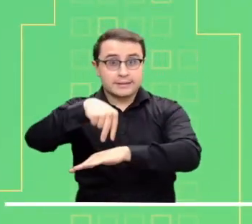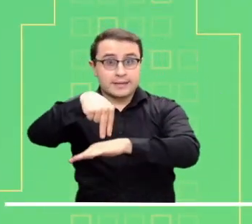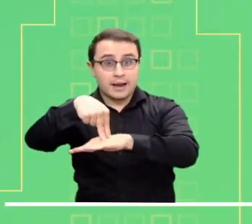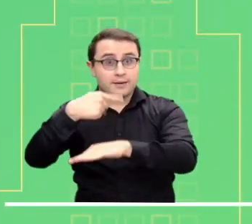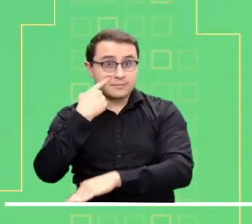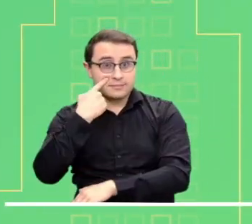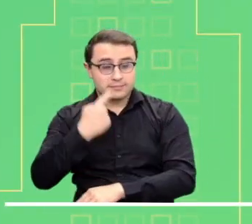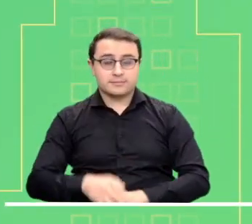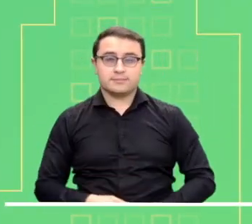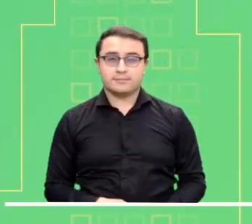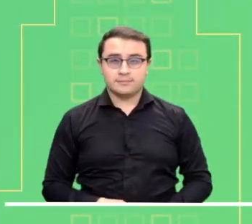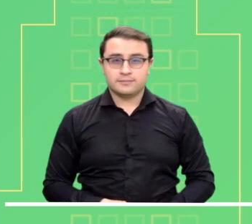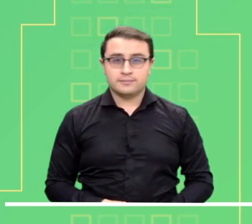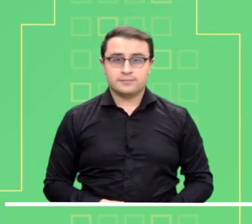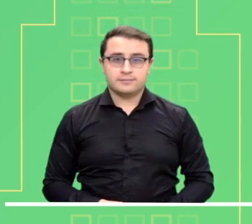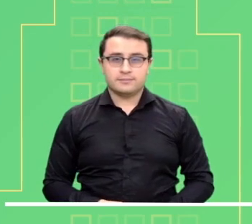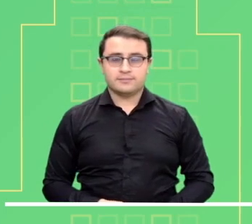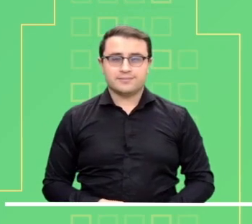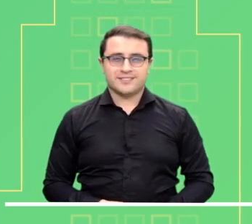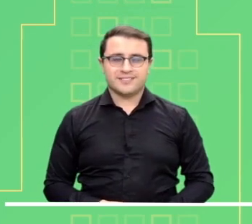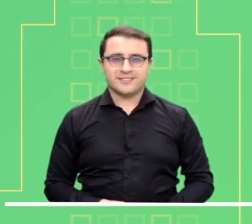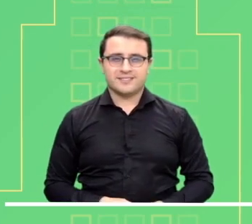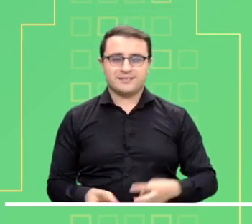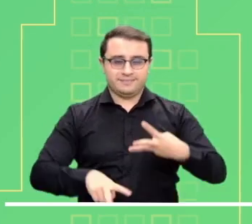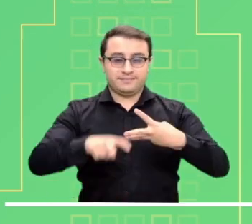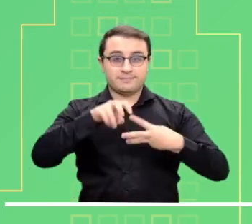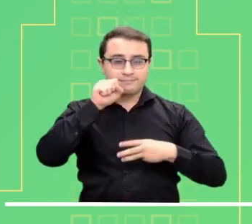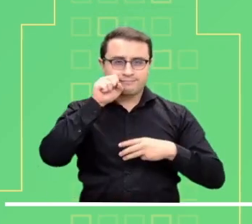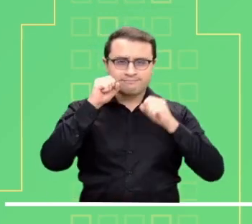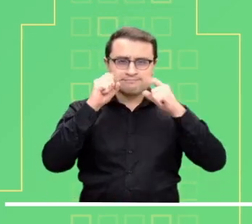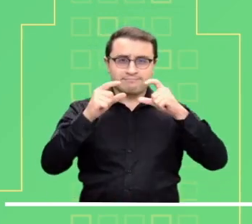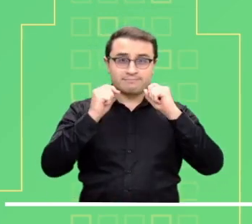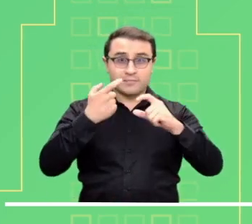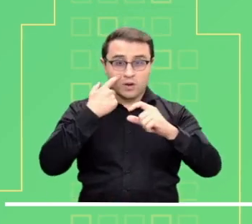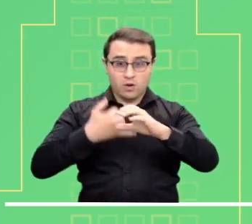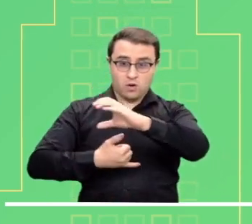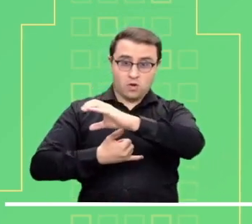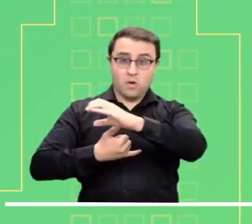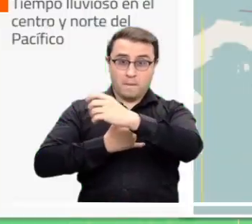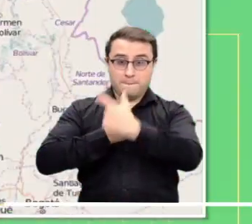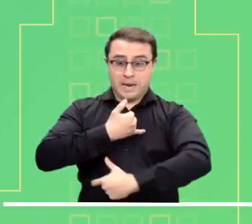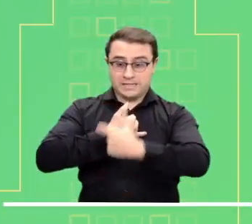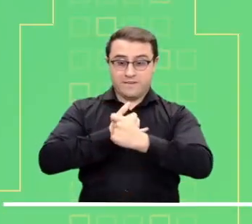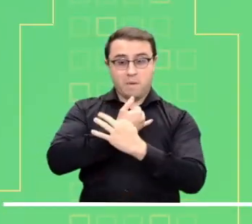Alerta roja por probabilidad de deslizamientos de tierra en el departamento de Nariño.